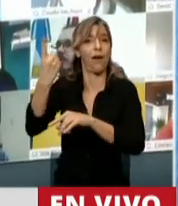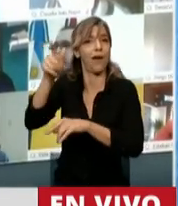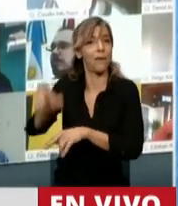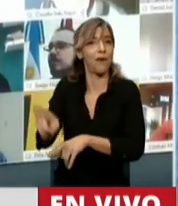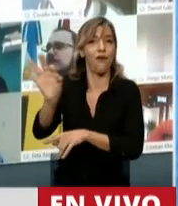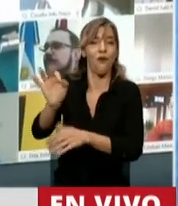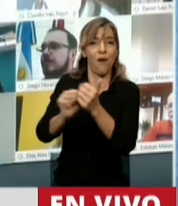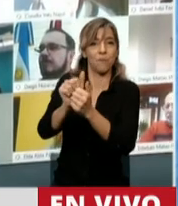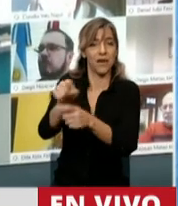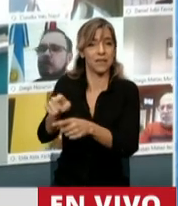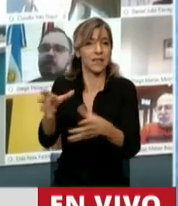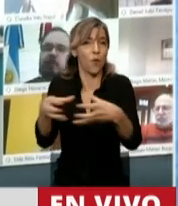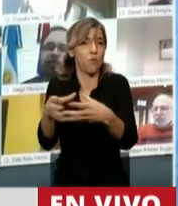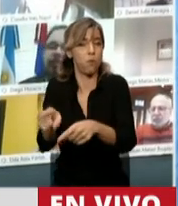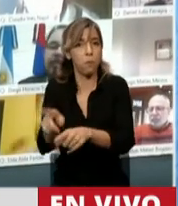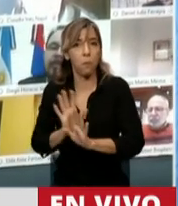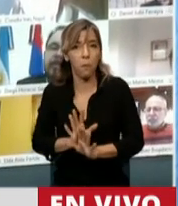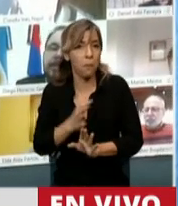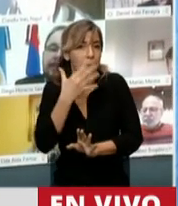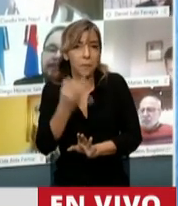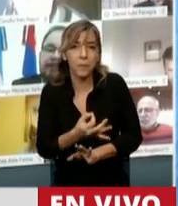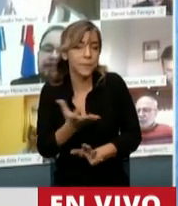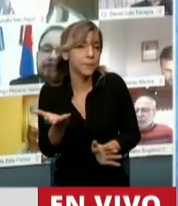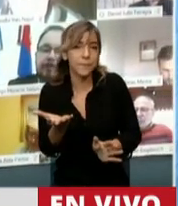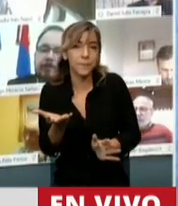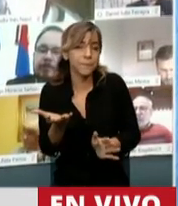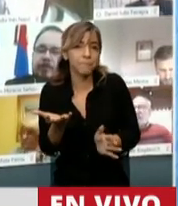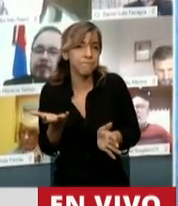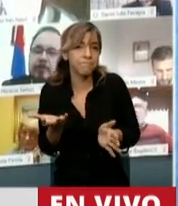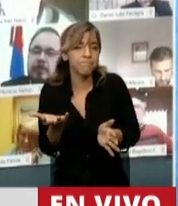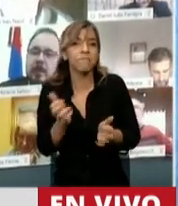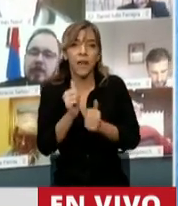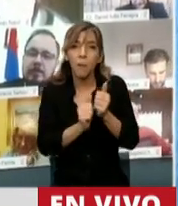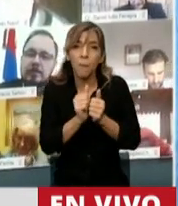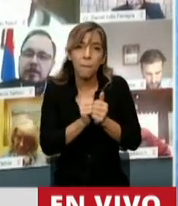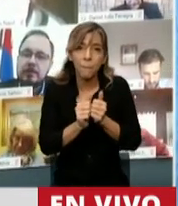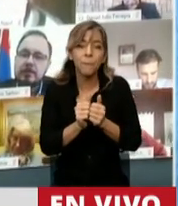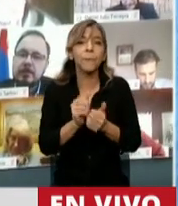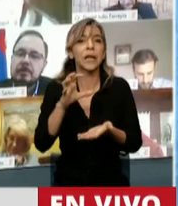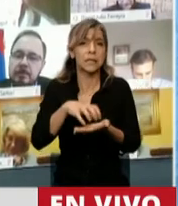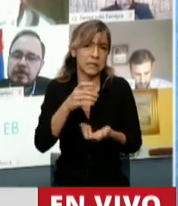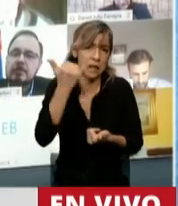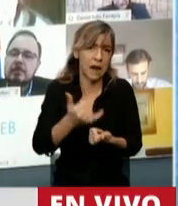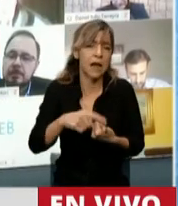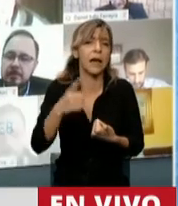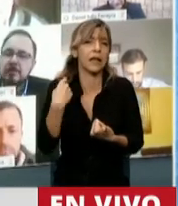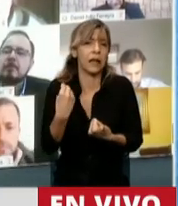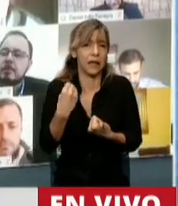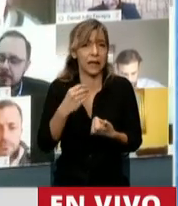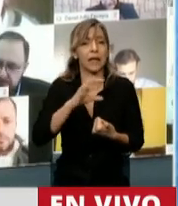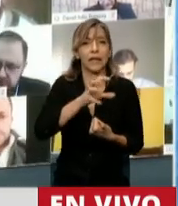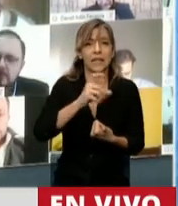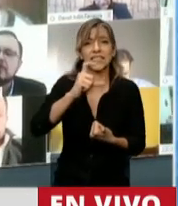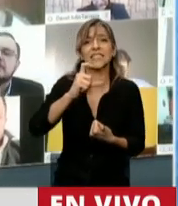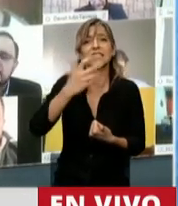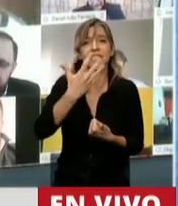Se dice que la empresa no tiene nada. La empresa tiene medio de comunicación donde hoy le forma parte. Dice 5N, forma parte en ámbito